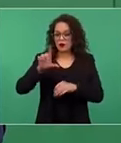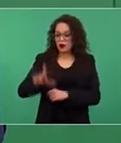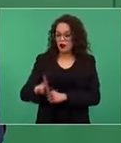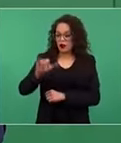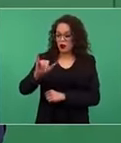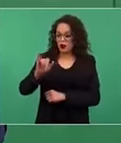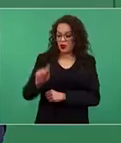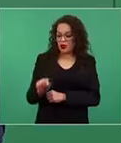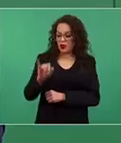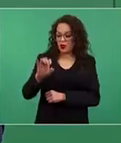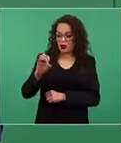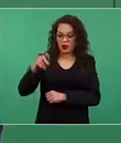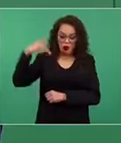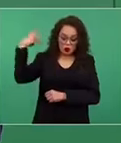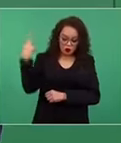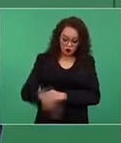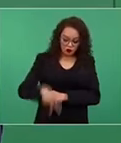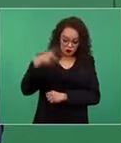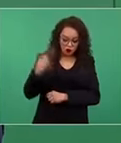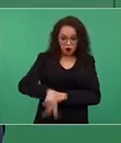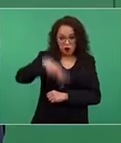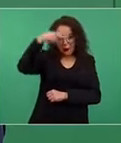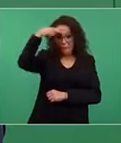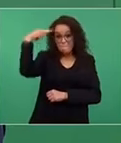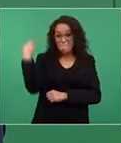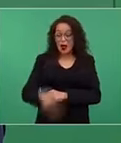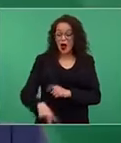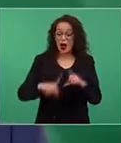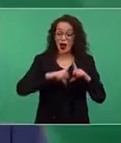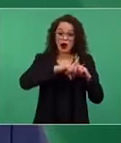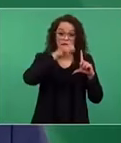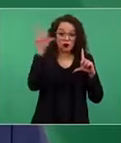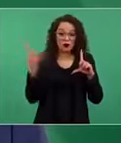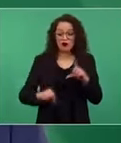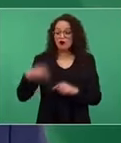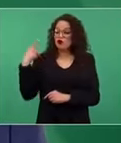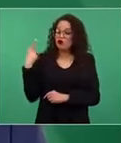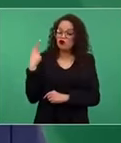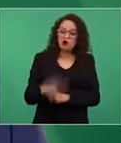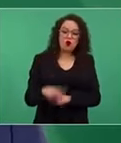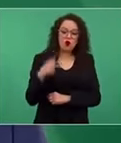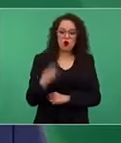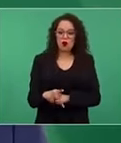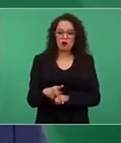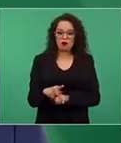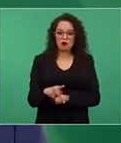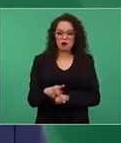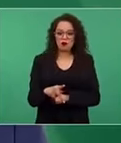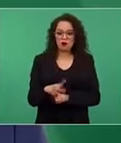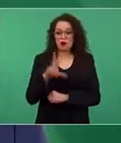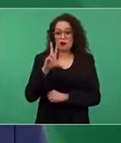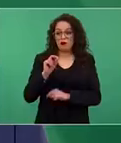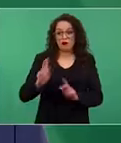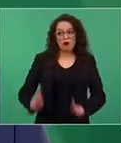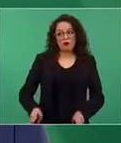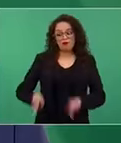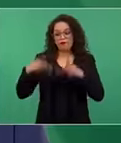es de la nación para que no se privatice